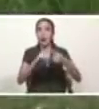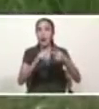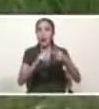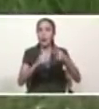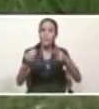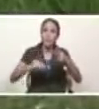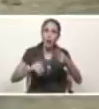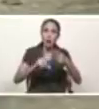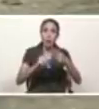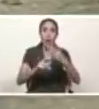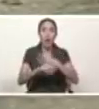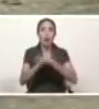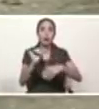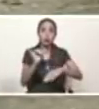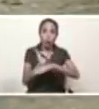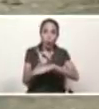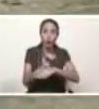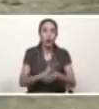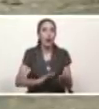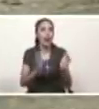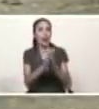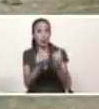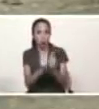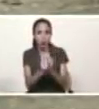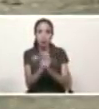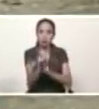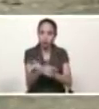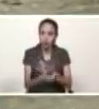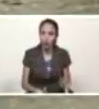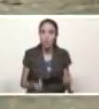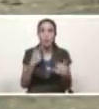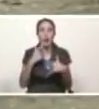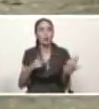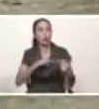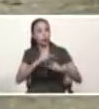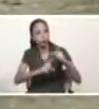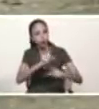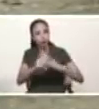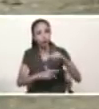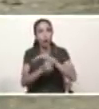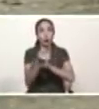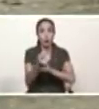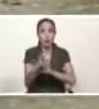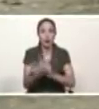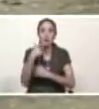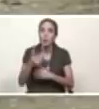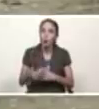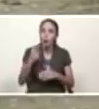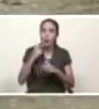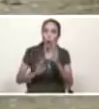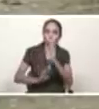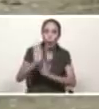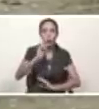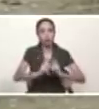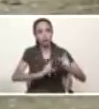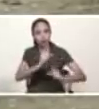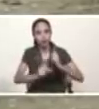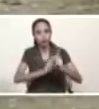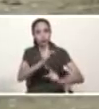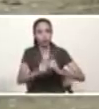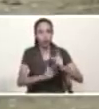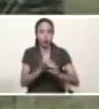el estado sucre en el estado anzuate o sea en el oriente del país para multiplicar nuestra capacidad de producción de este rubro